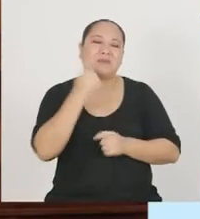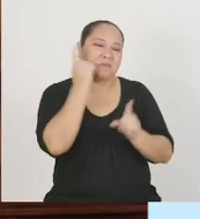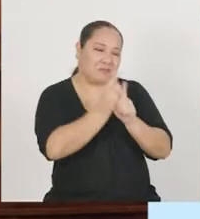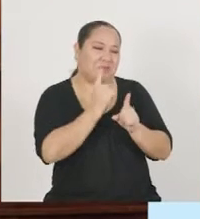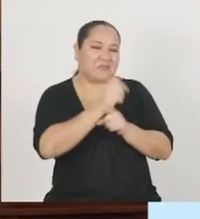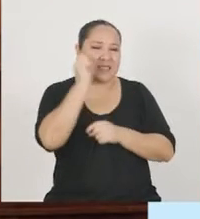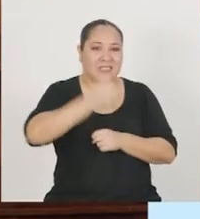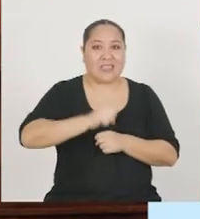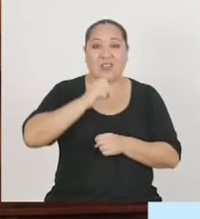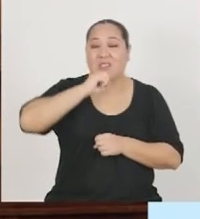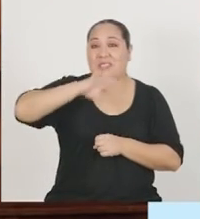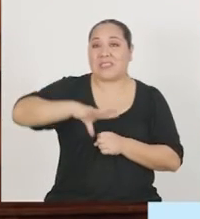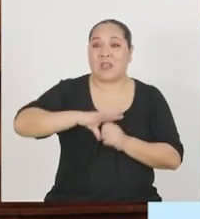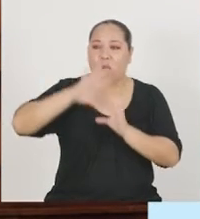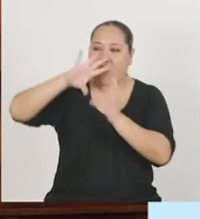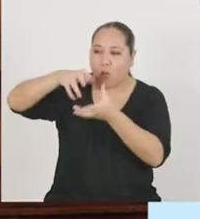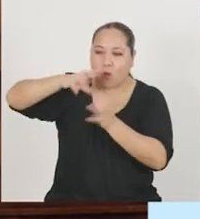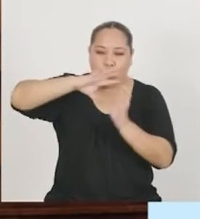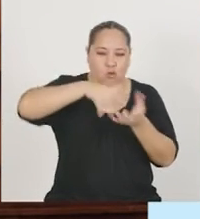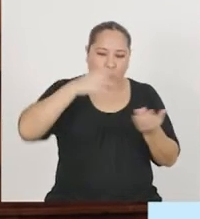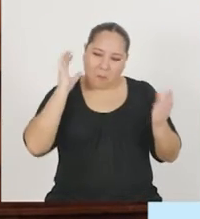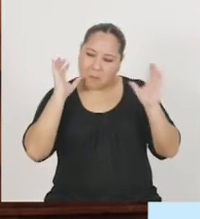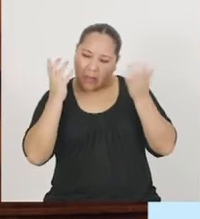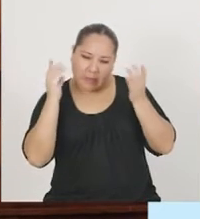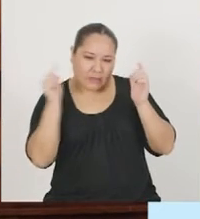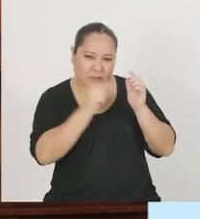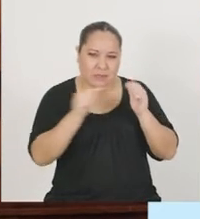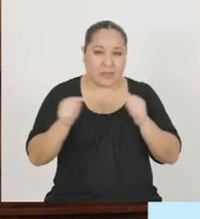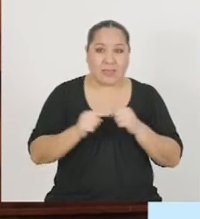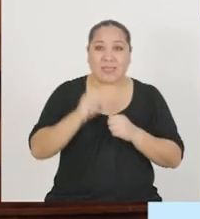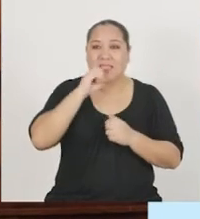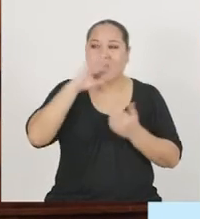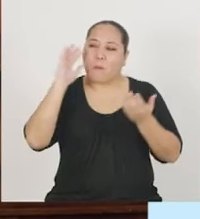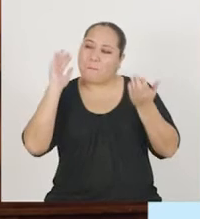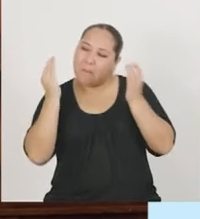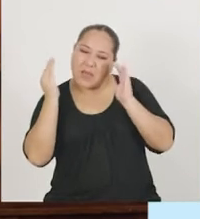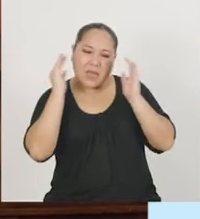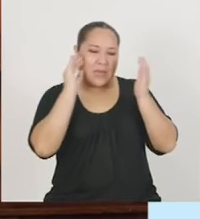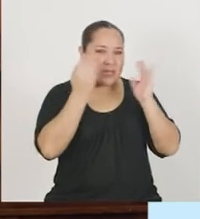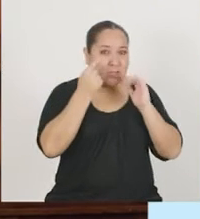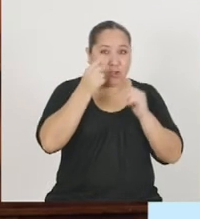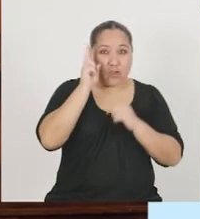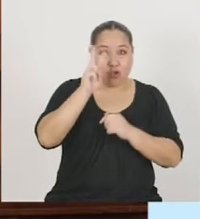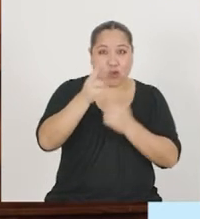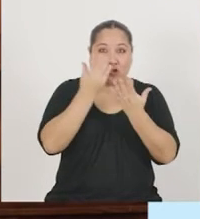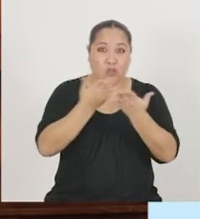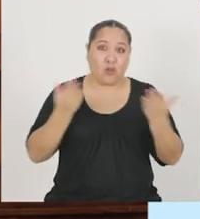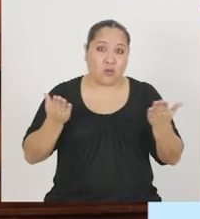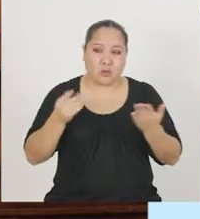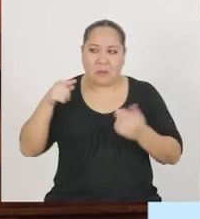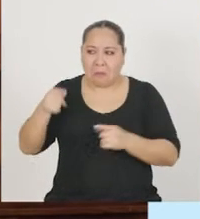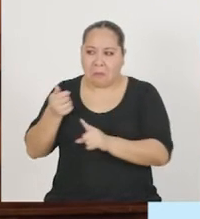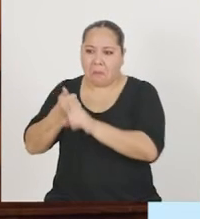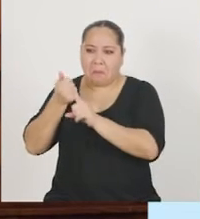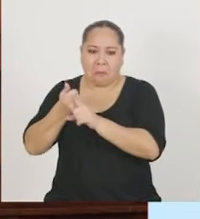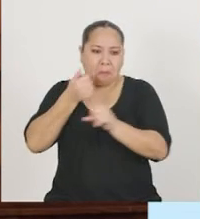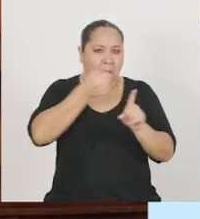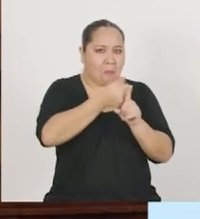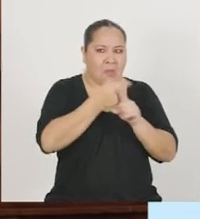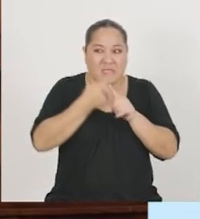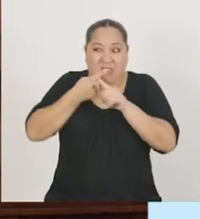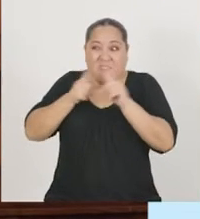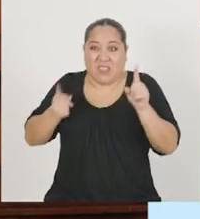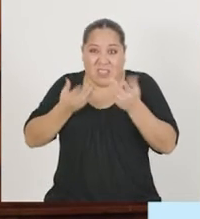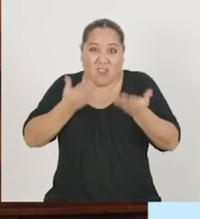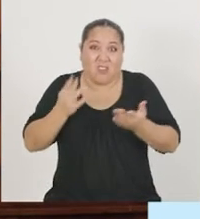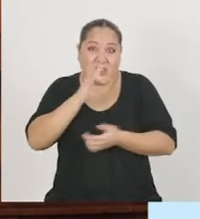supuesto, Mario, cuando hablamos de mundos relacionados, nos referimos a la comparación de dos cosas que son esencialmente